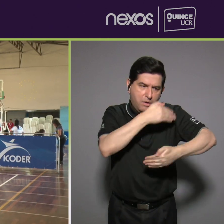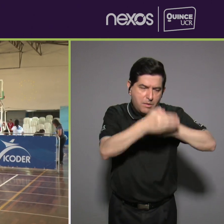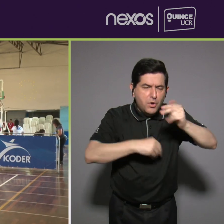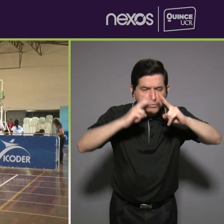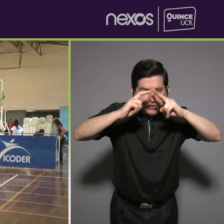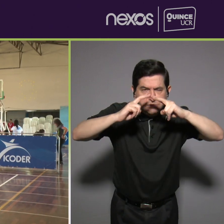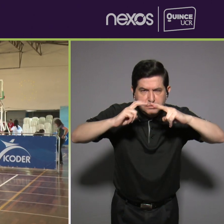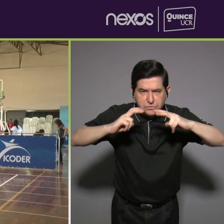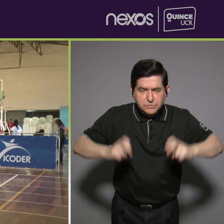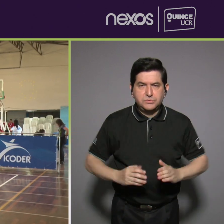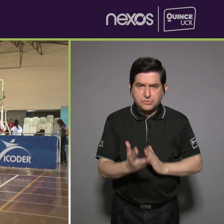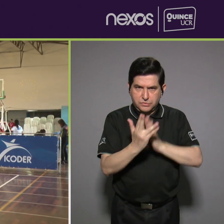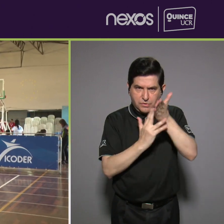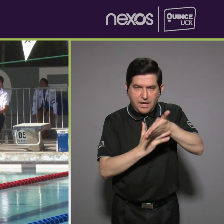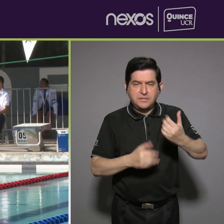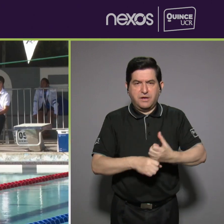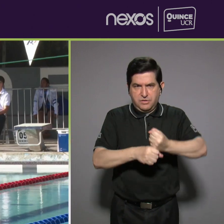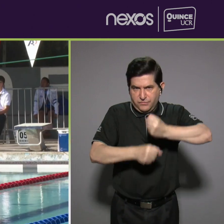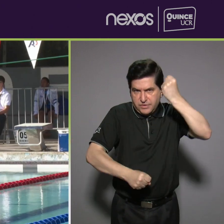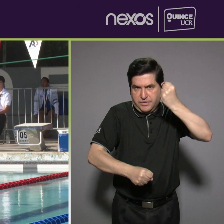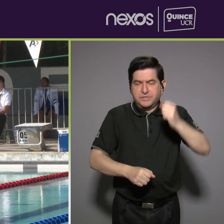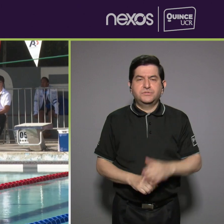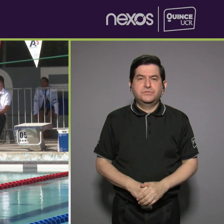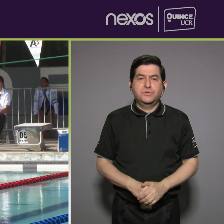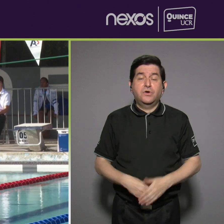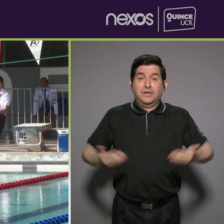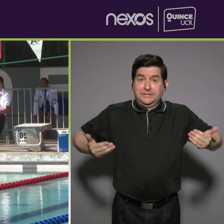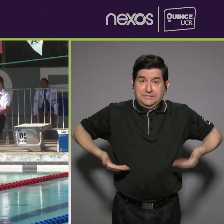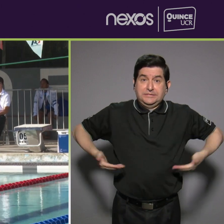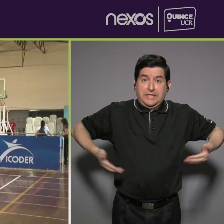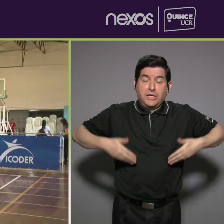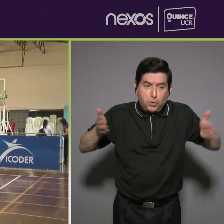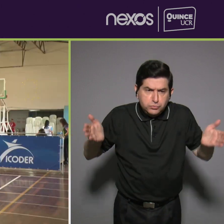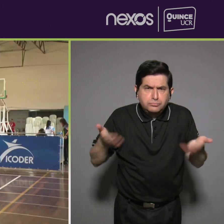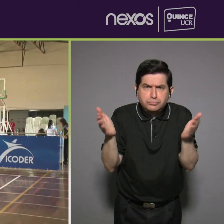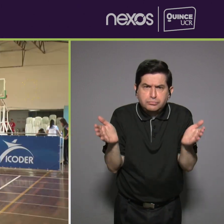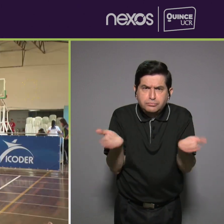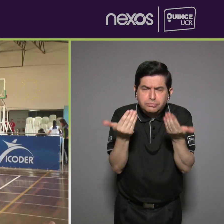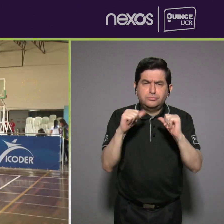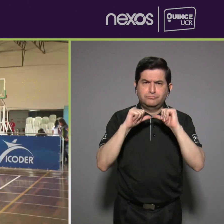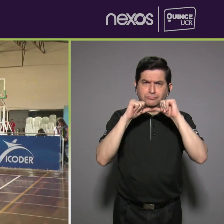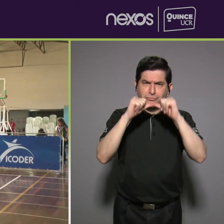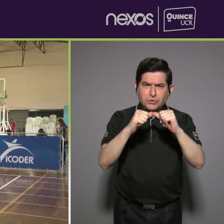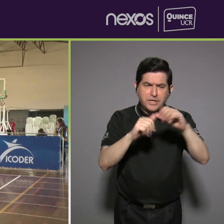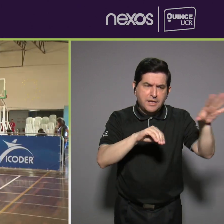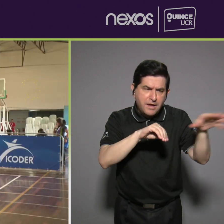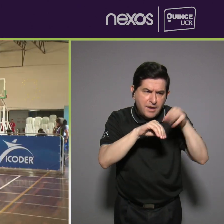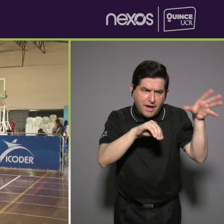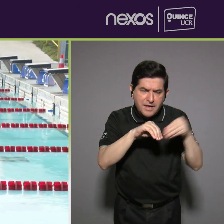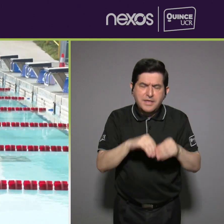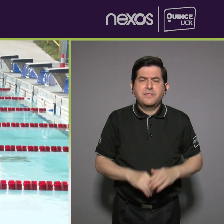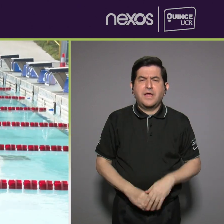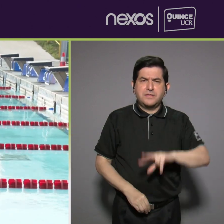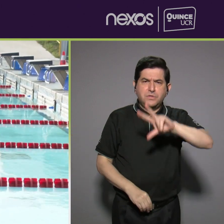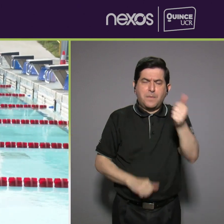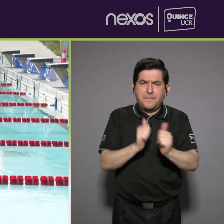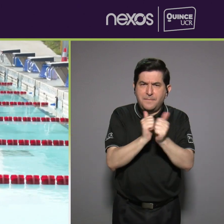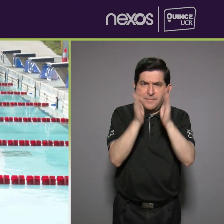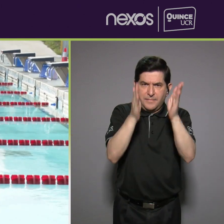de revisión a través de las federaciones y que los entrenadores se motiven también a seguir, pues, incorporando más paratletas.